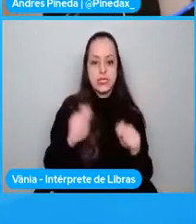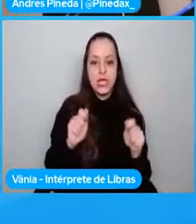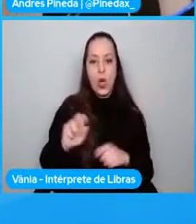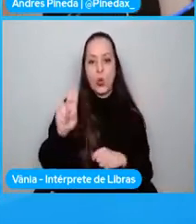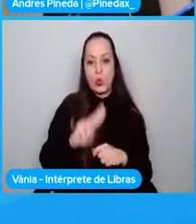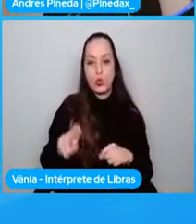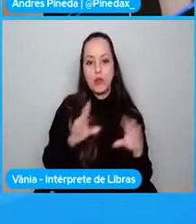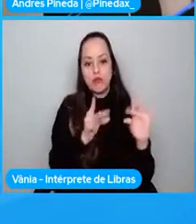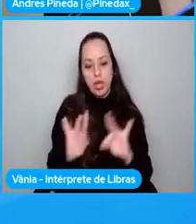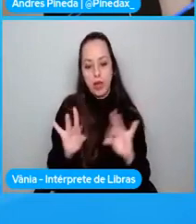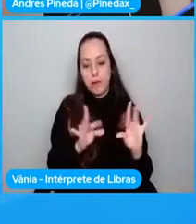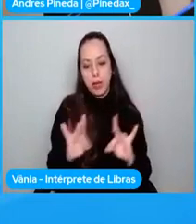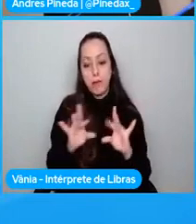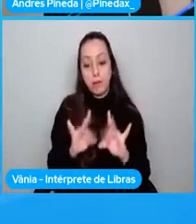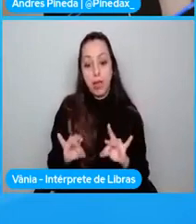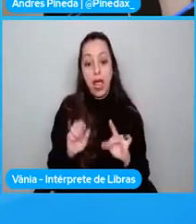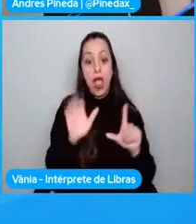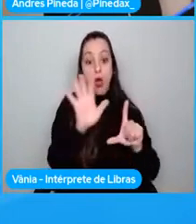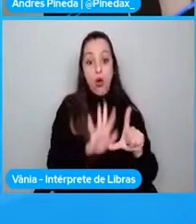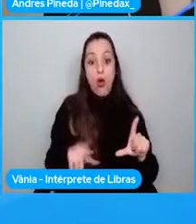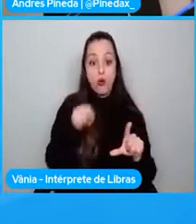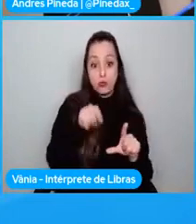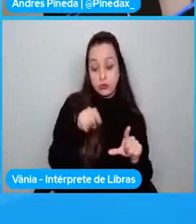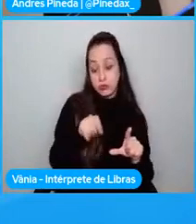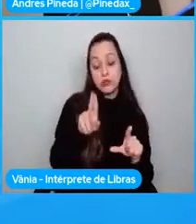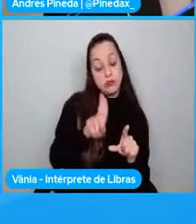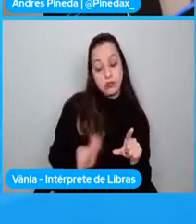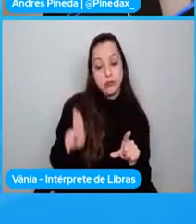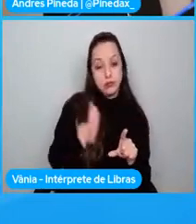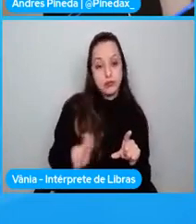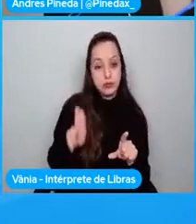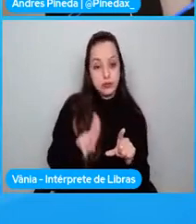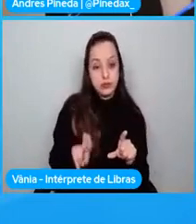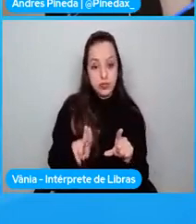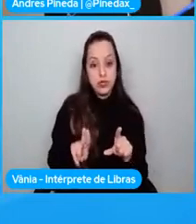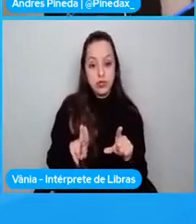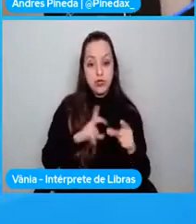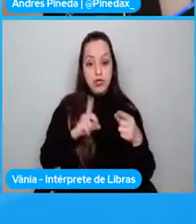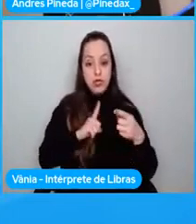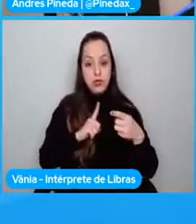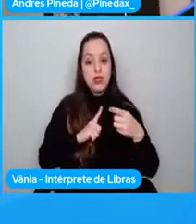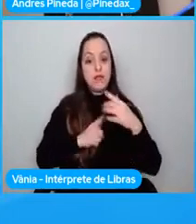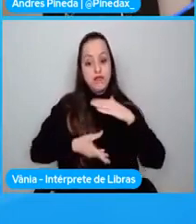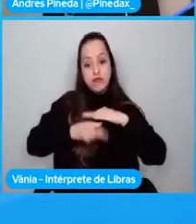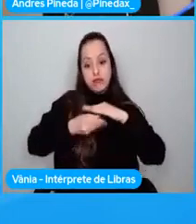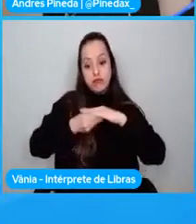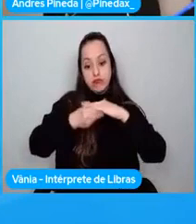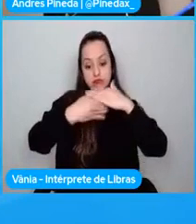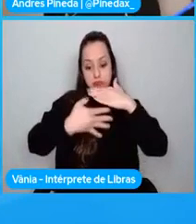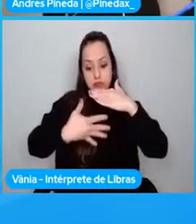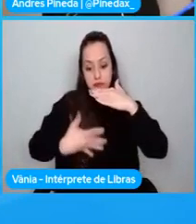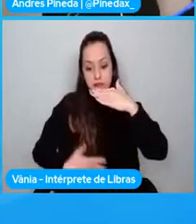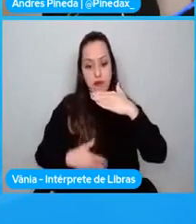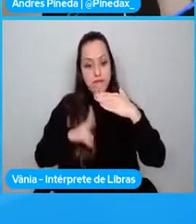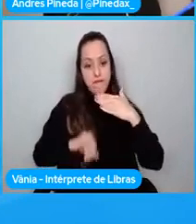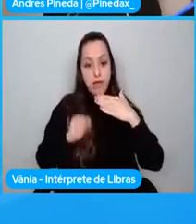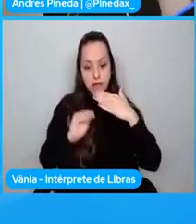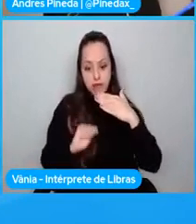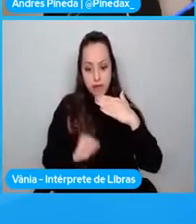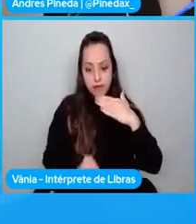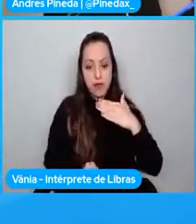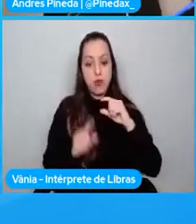esta consola o este ripple, y vamos a utilizarlo. Aquí estamos importando